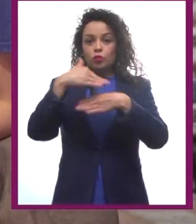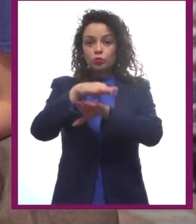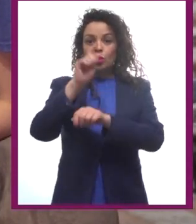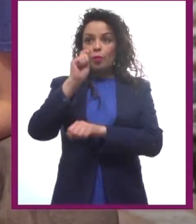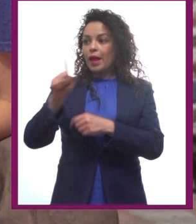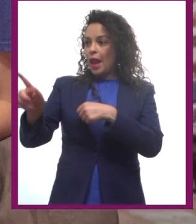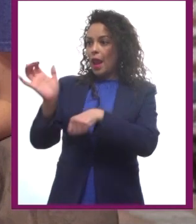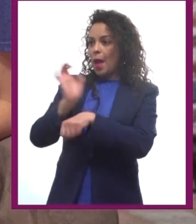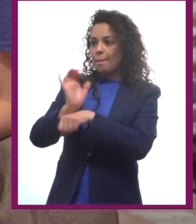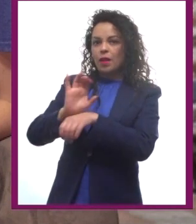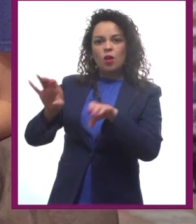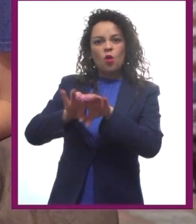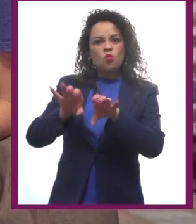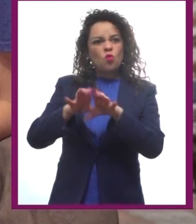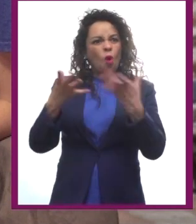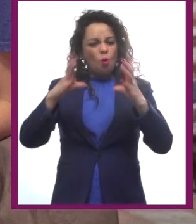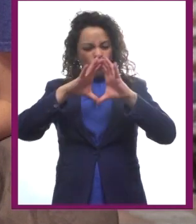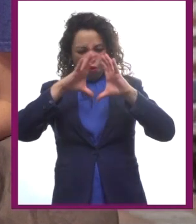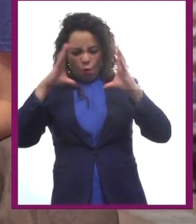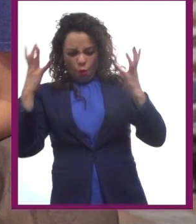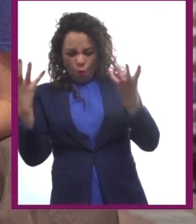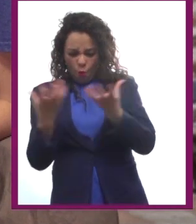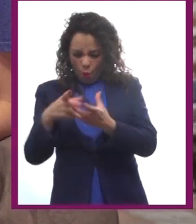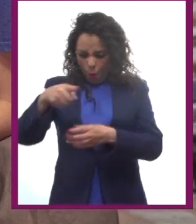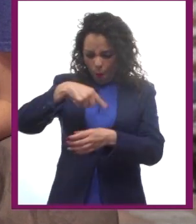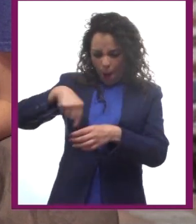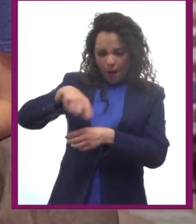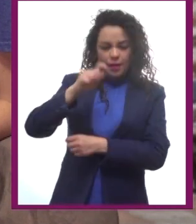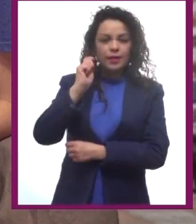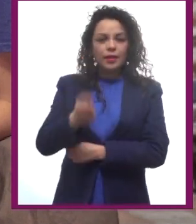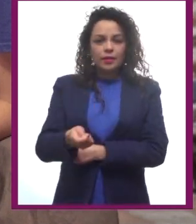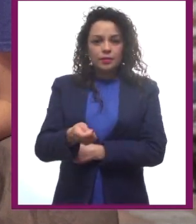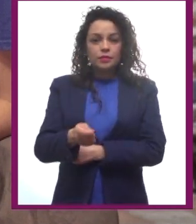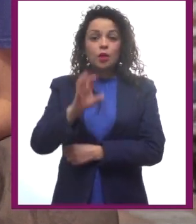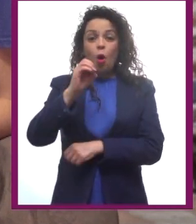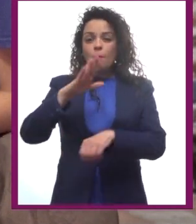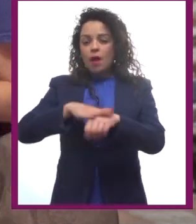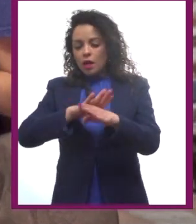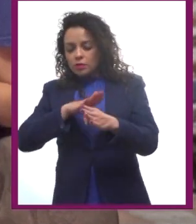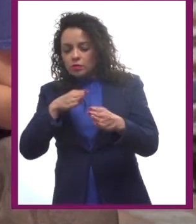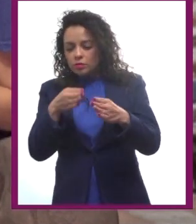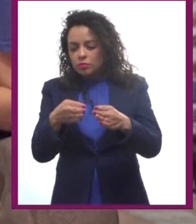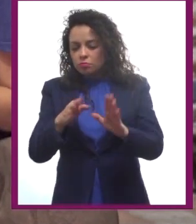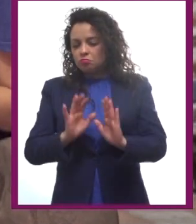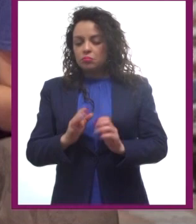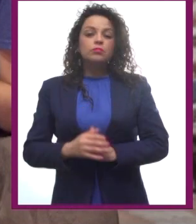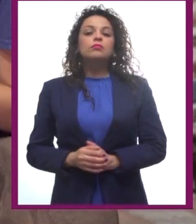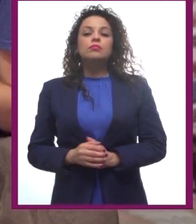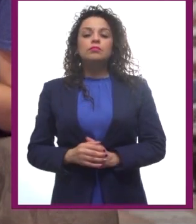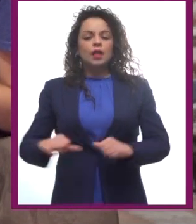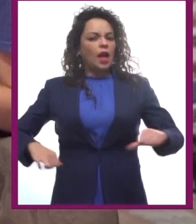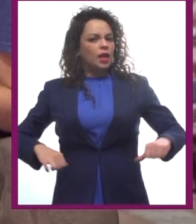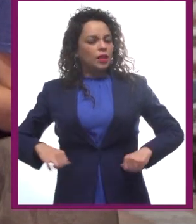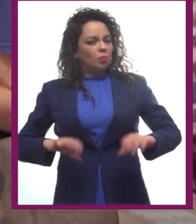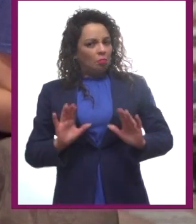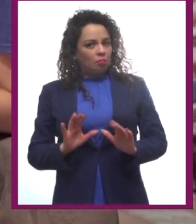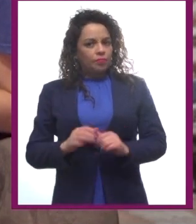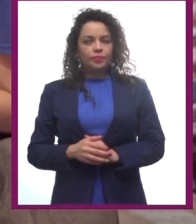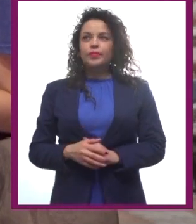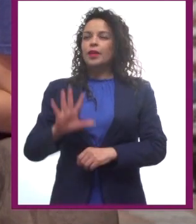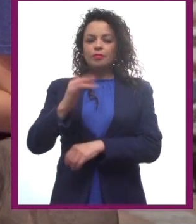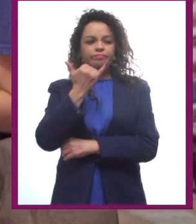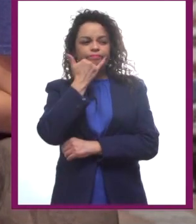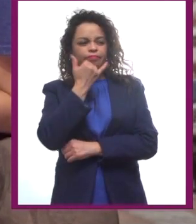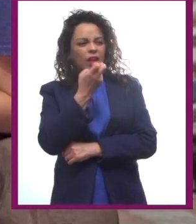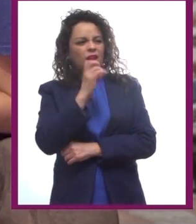Puede ser algo que se diga o una acción concreta. Ok. Creo que esto no lo estoy entendiendo del